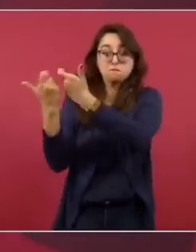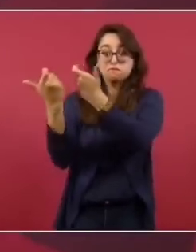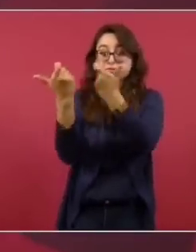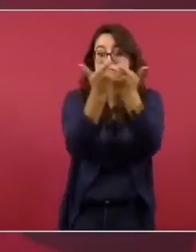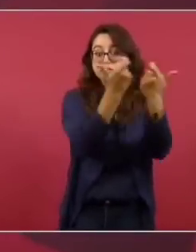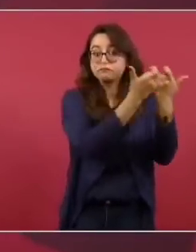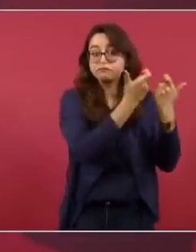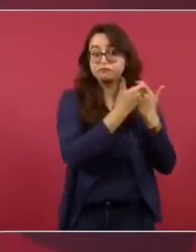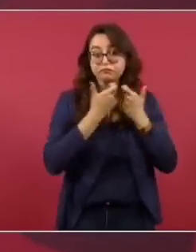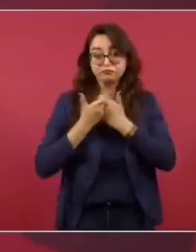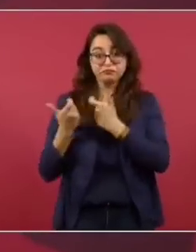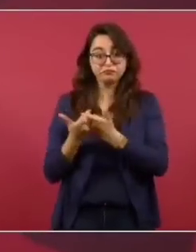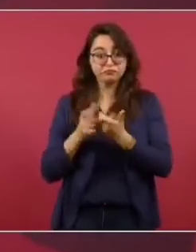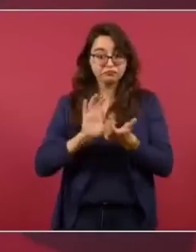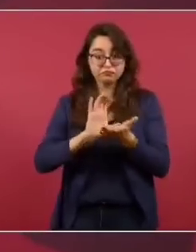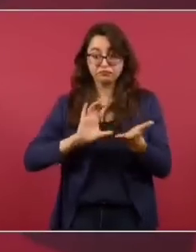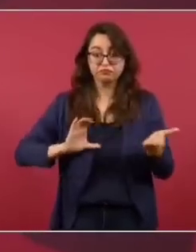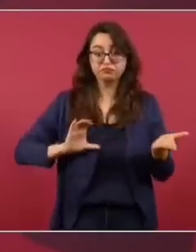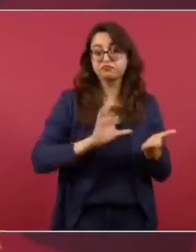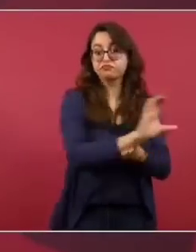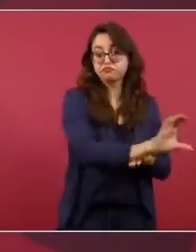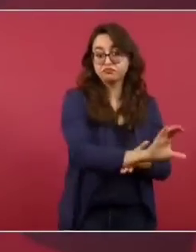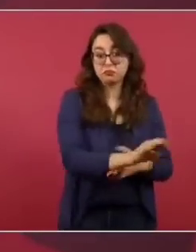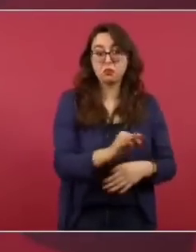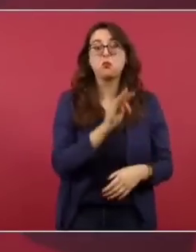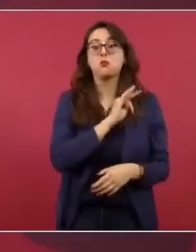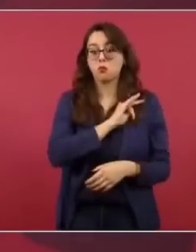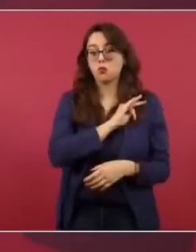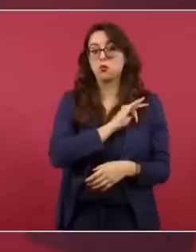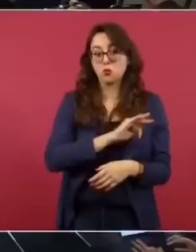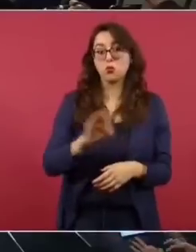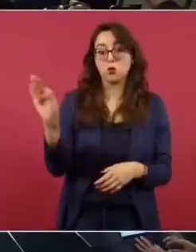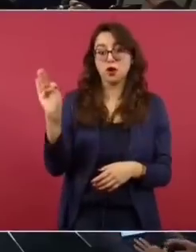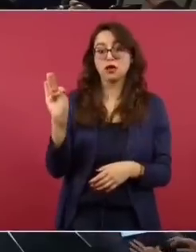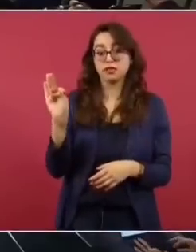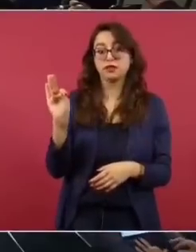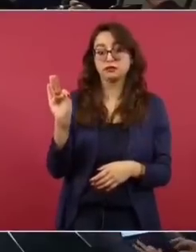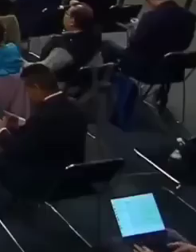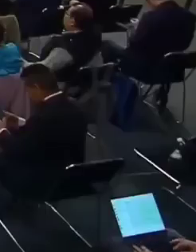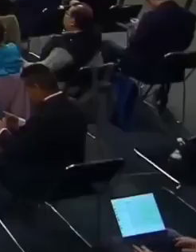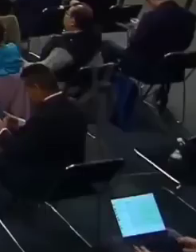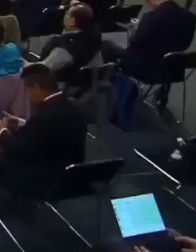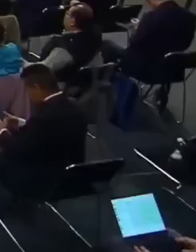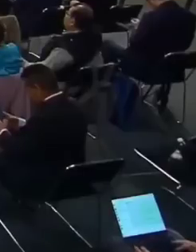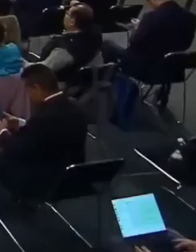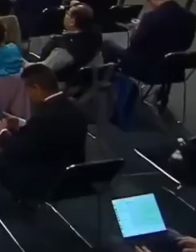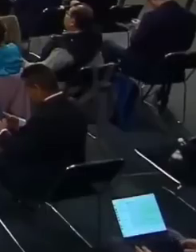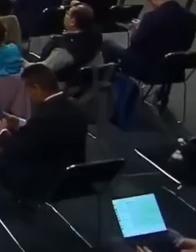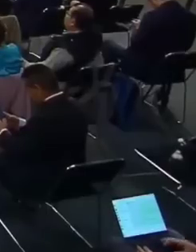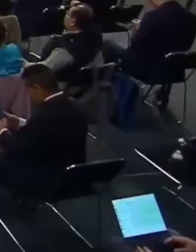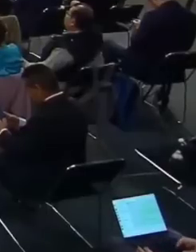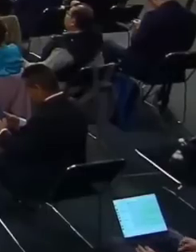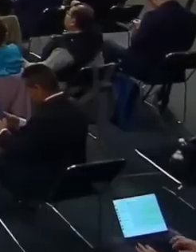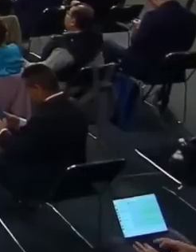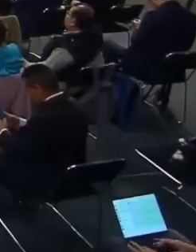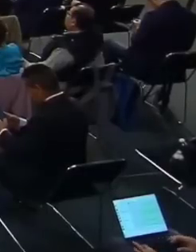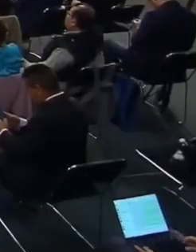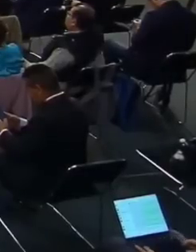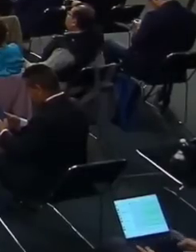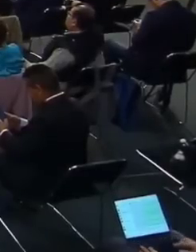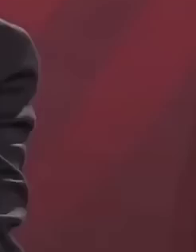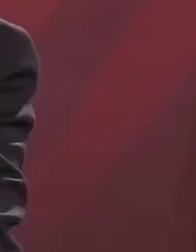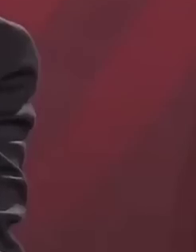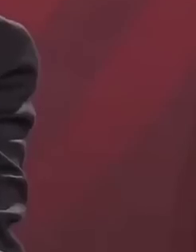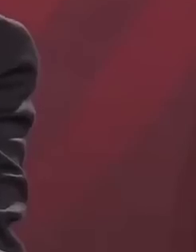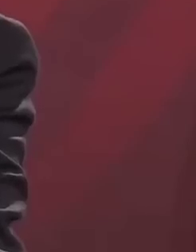aporte otra cantidad, podemos disponer hasta la de tres